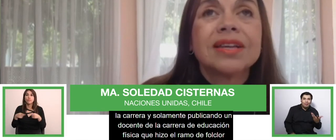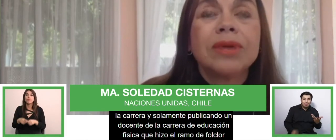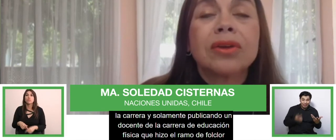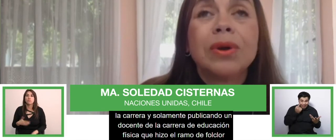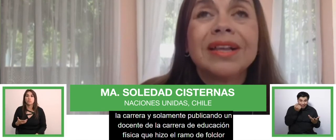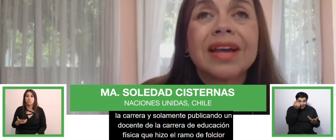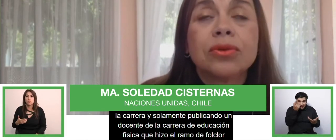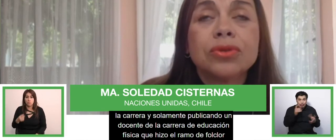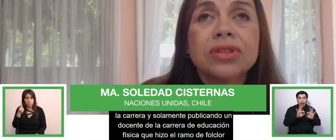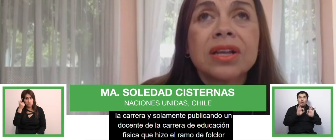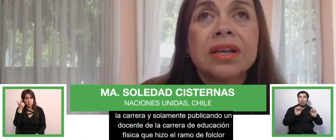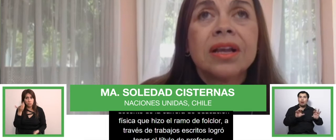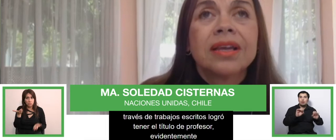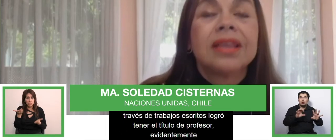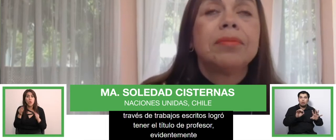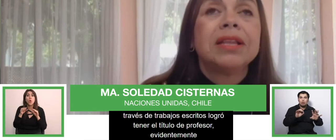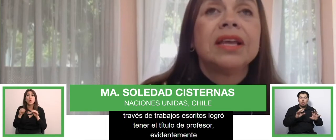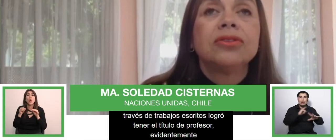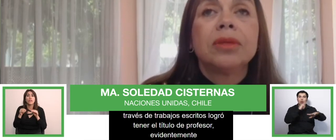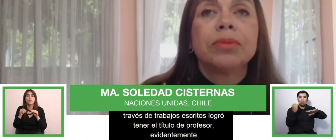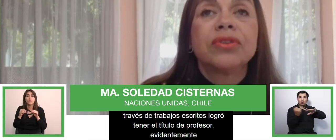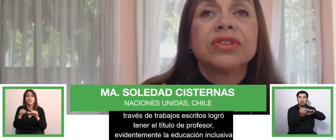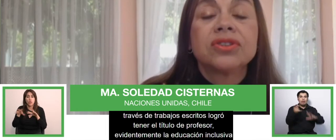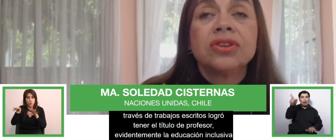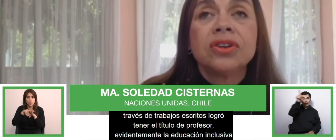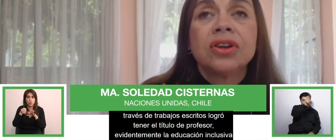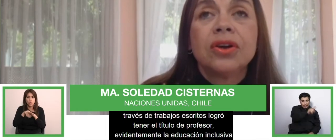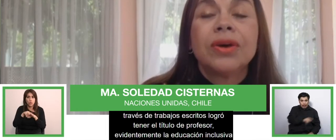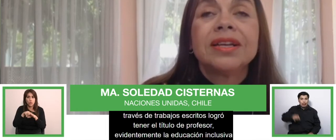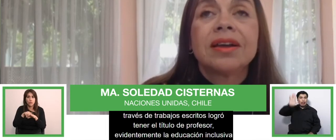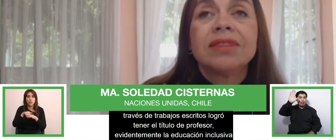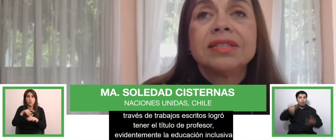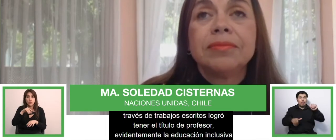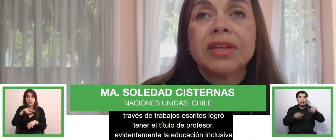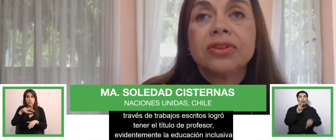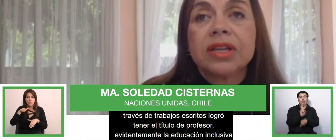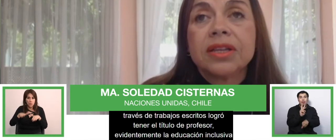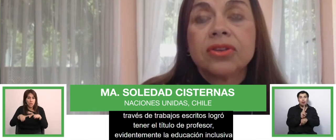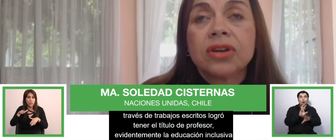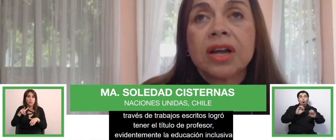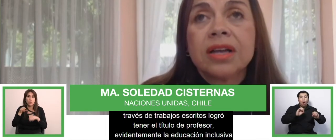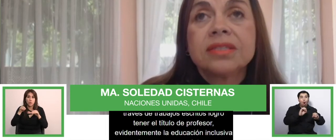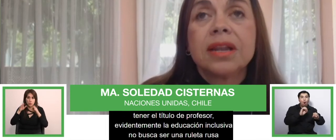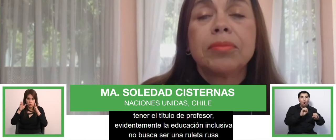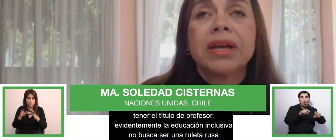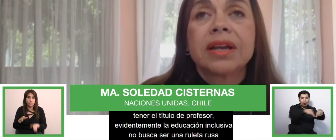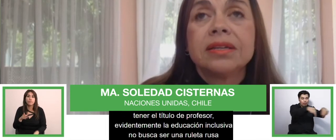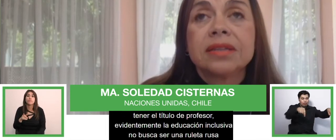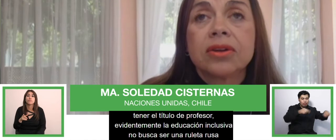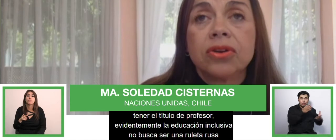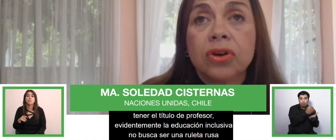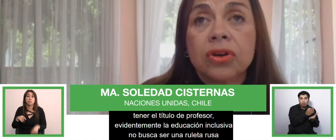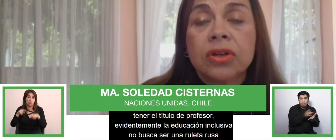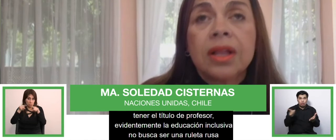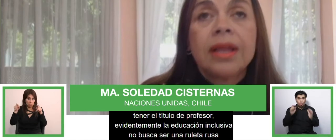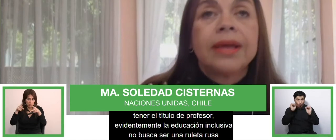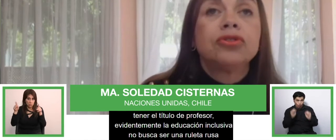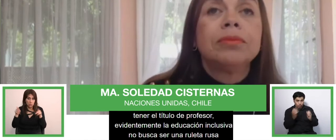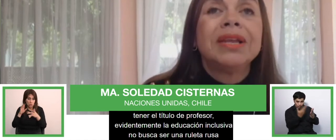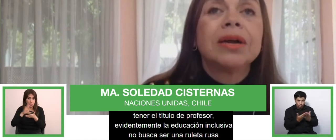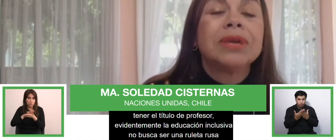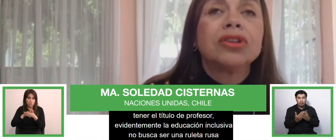no busca ser una ruleta rusa que dependiendo del profesor o el establecimiento que te toca es si la puedes realizar o no.